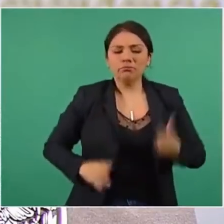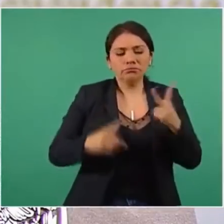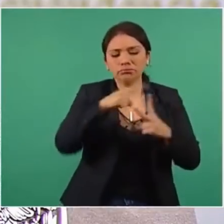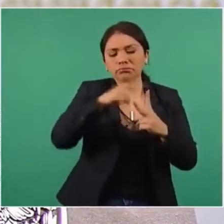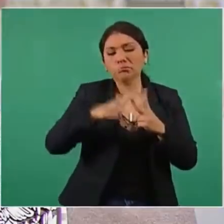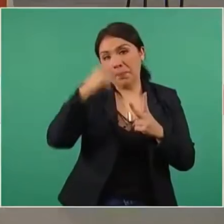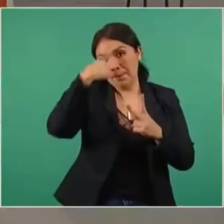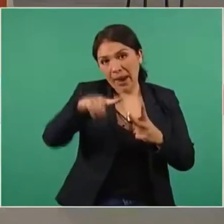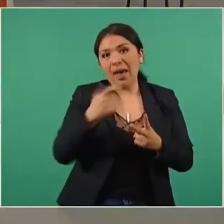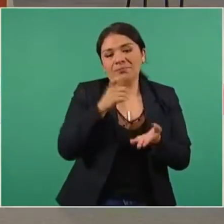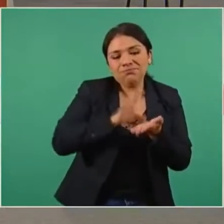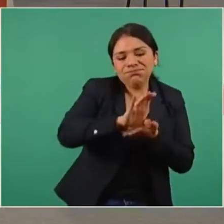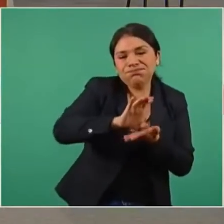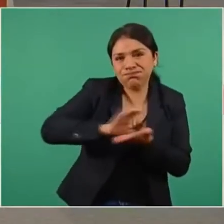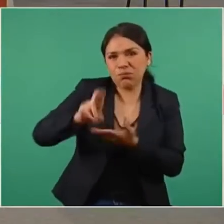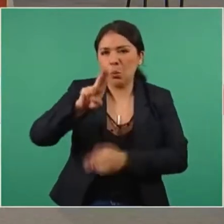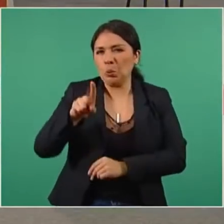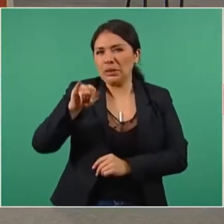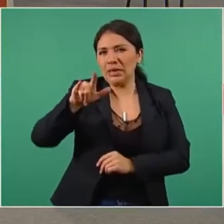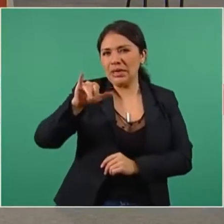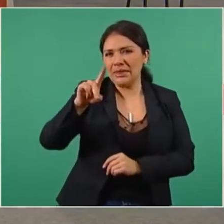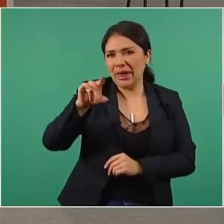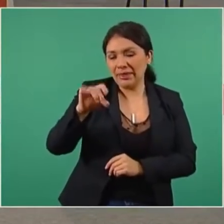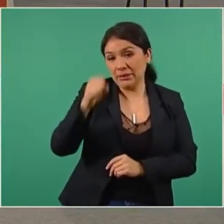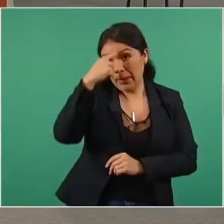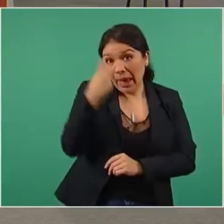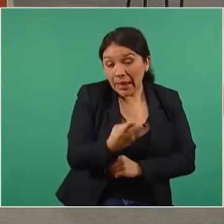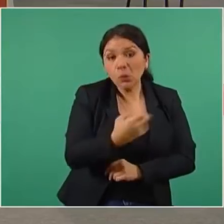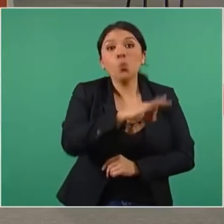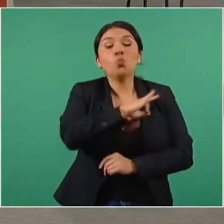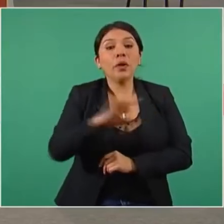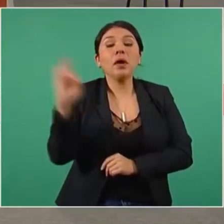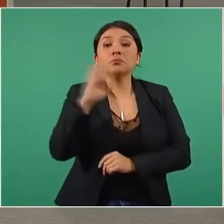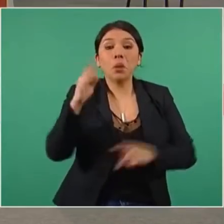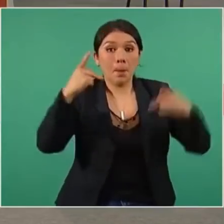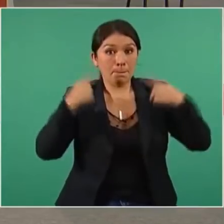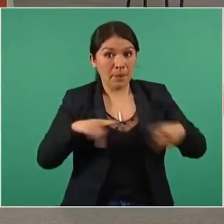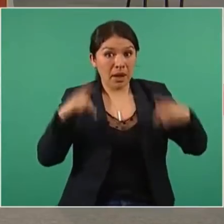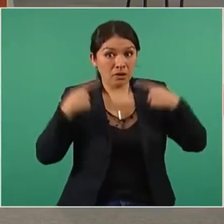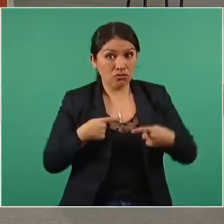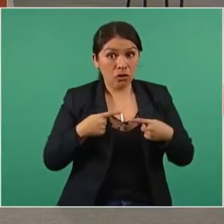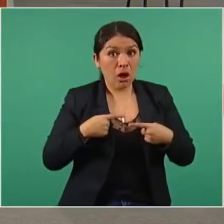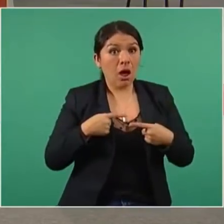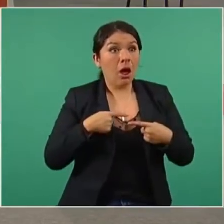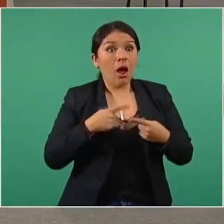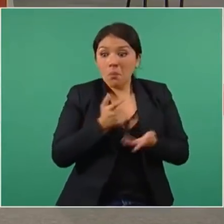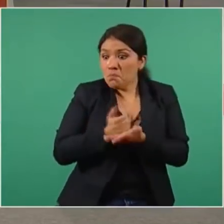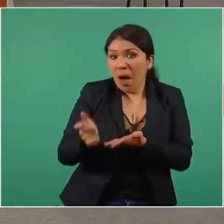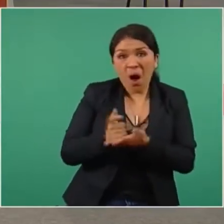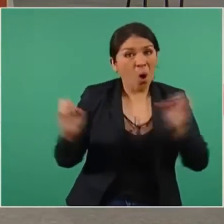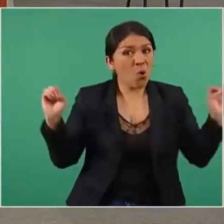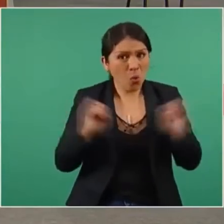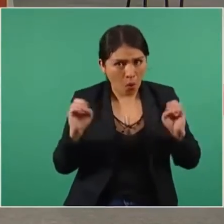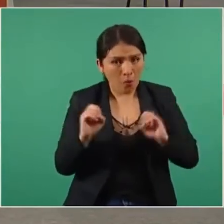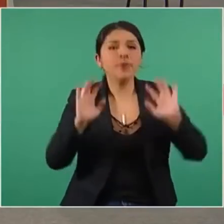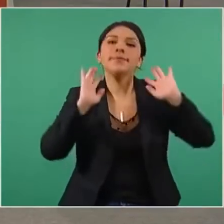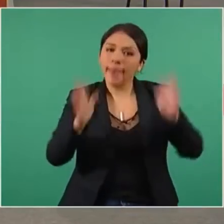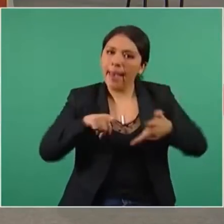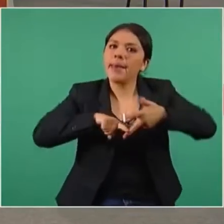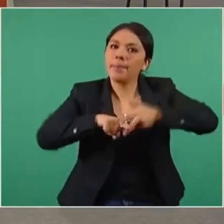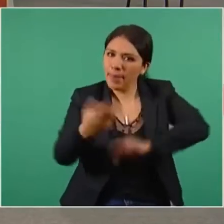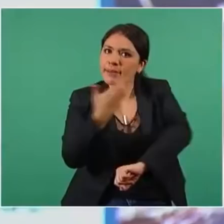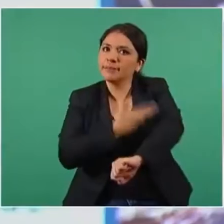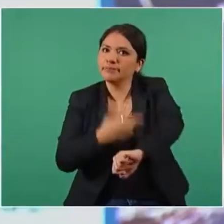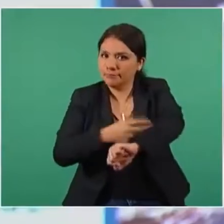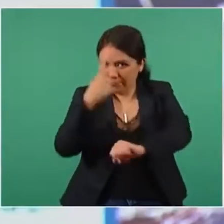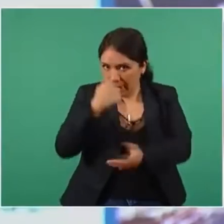de utilidades que permitieran que quienes no pagaran fueran pagando y quienes ya pagaban